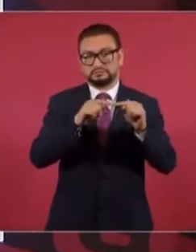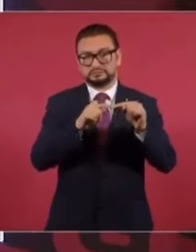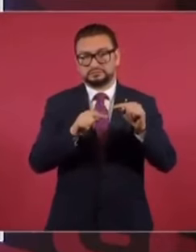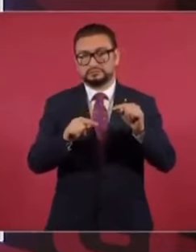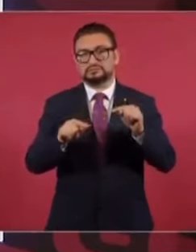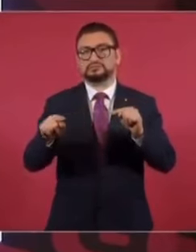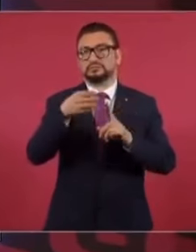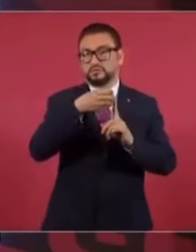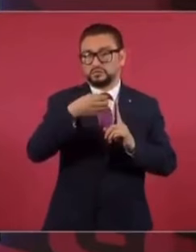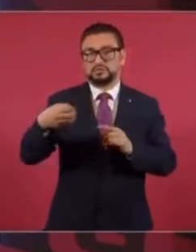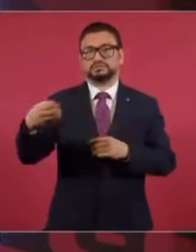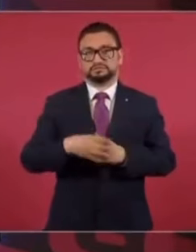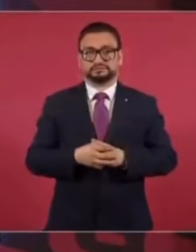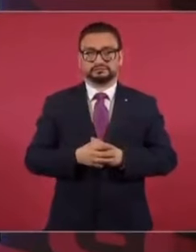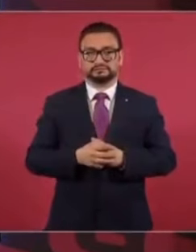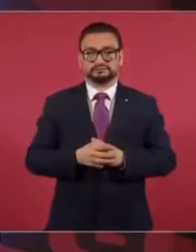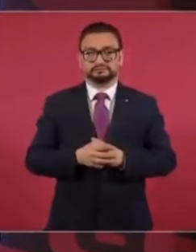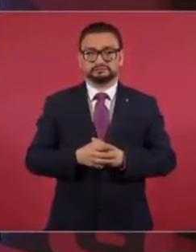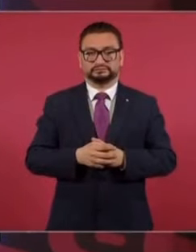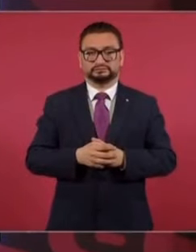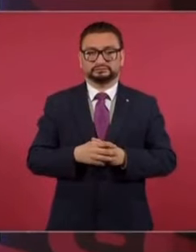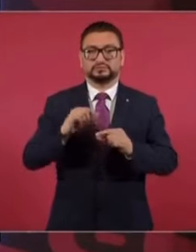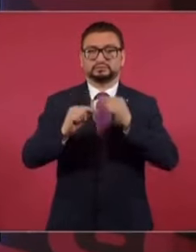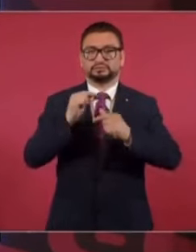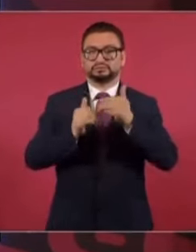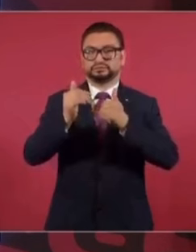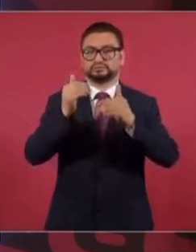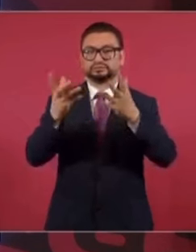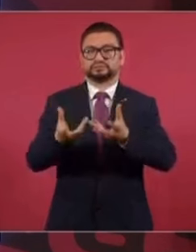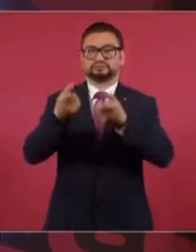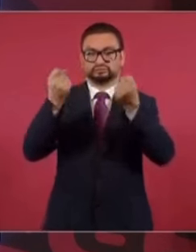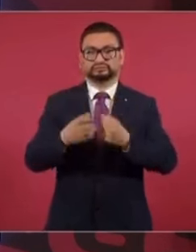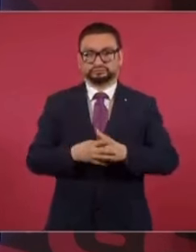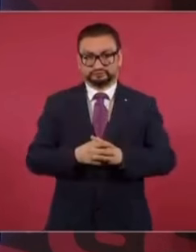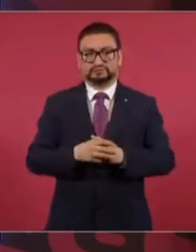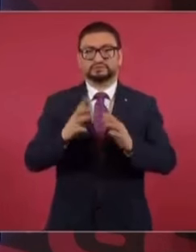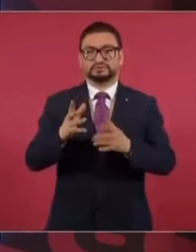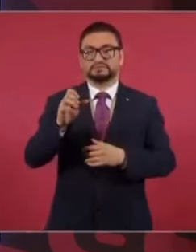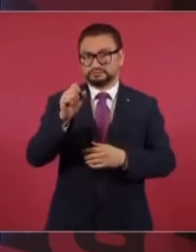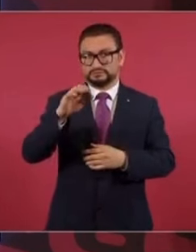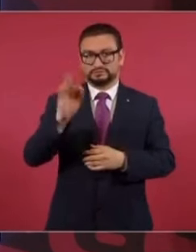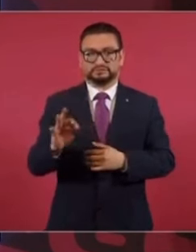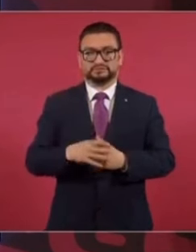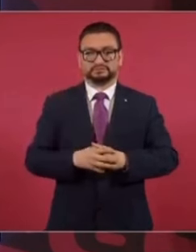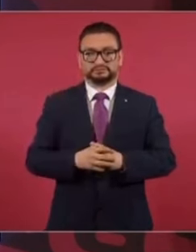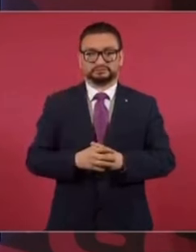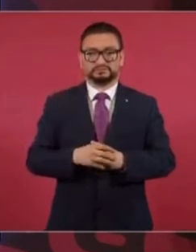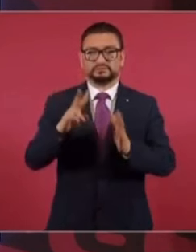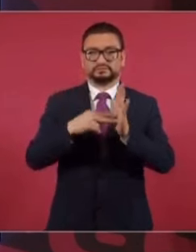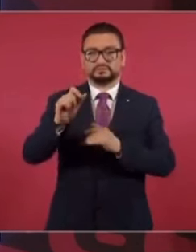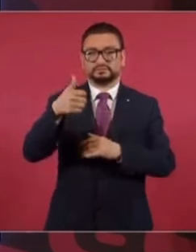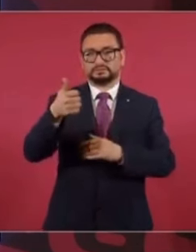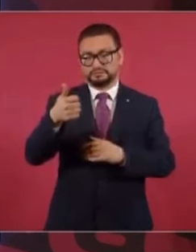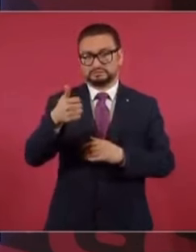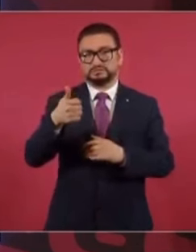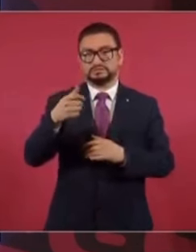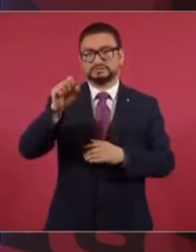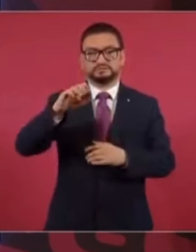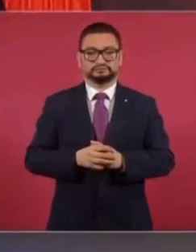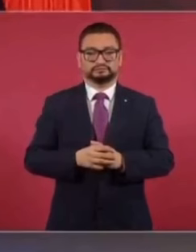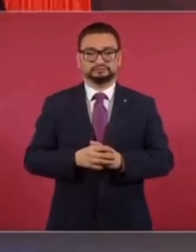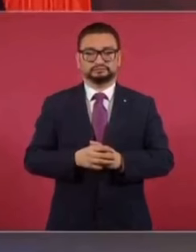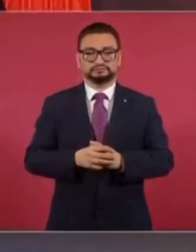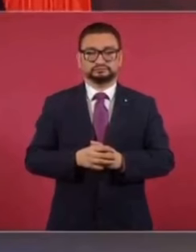ordenábamos todo, empezamos a recuperar, a recuperar, y vamos a llegar en el 26, a más tardar, al